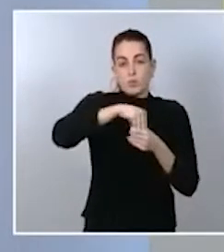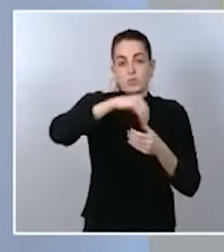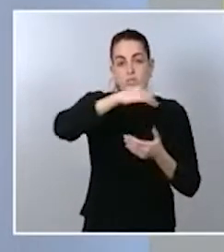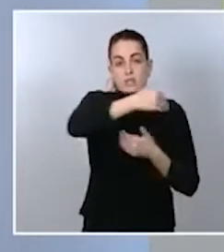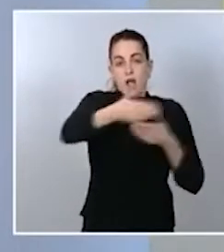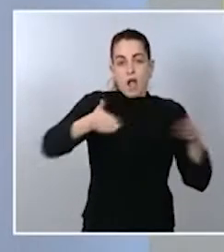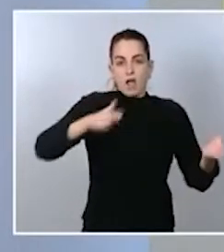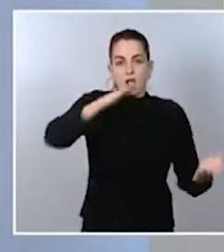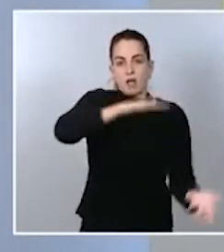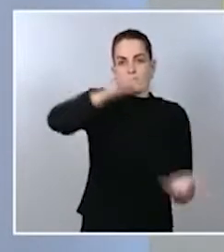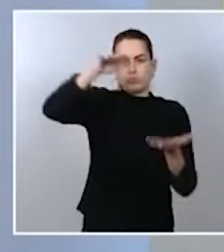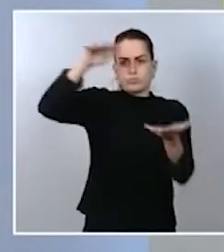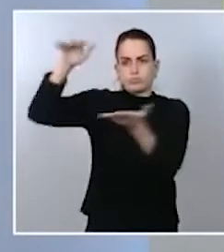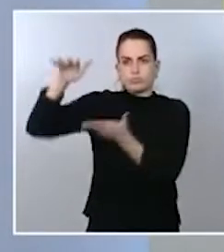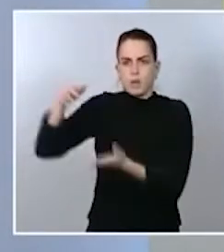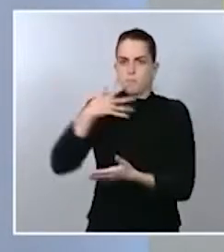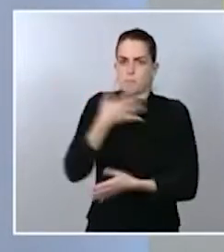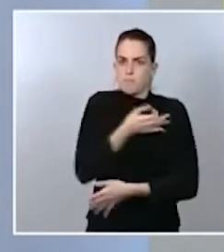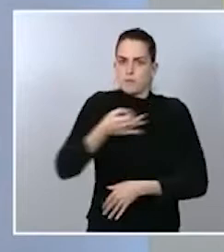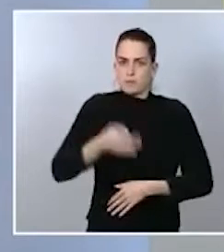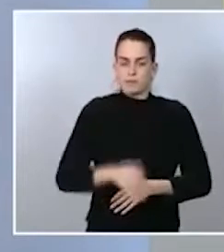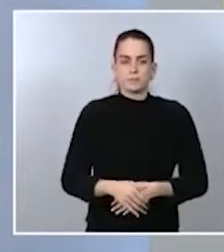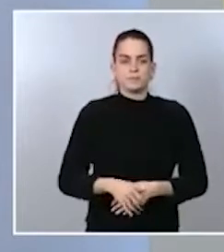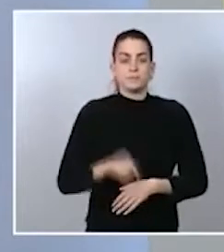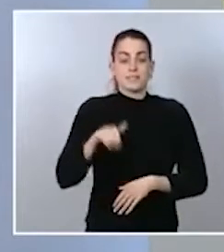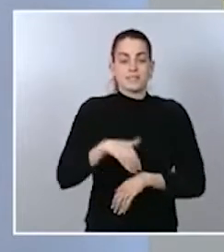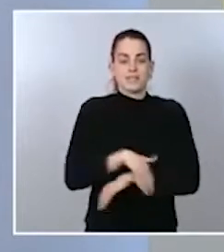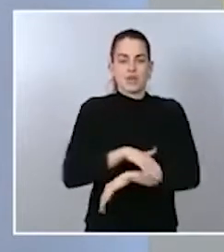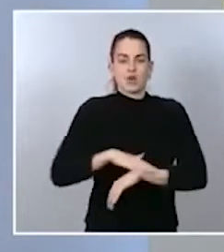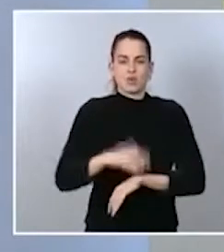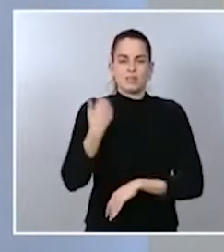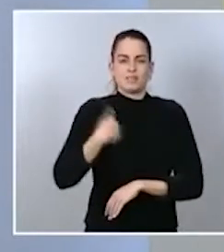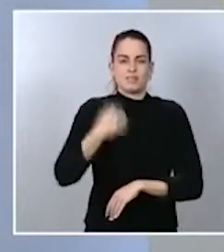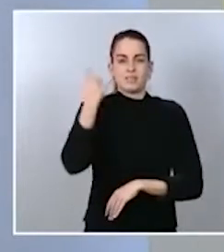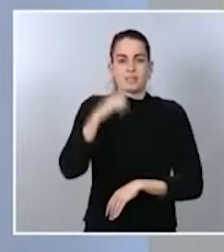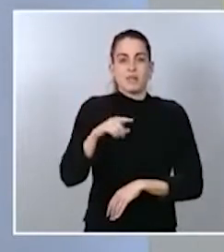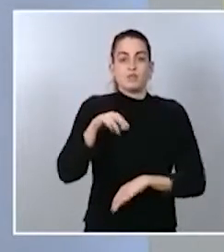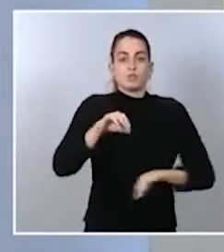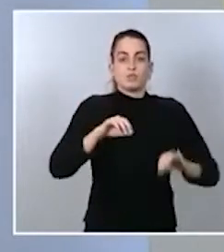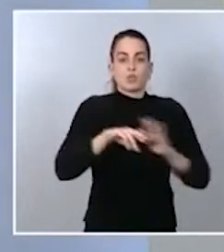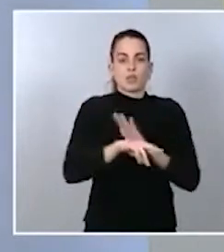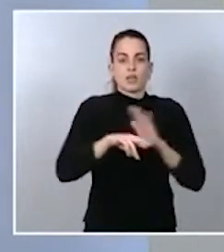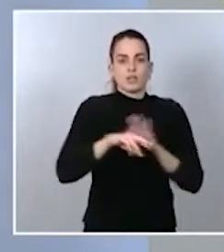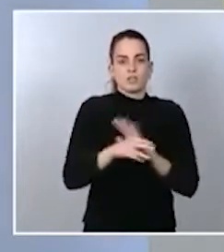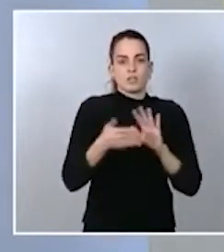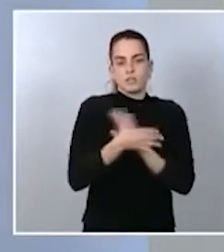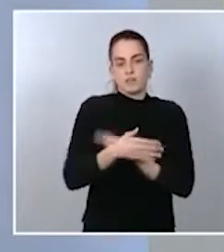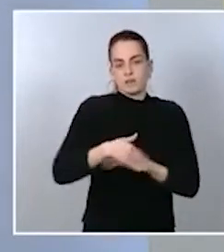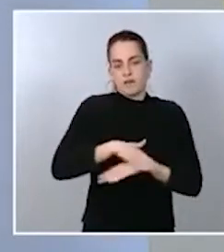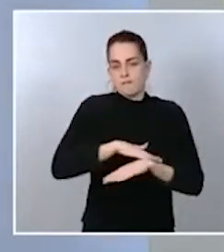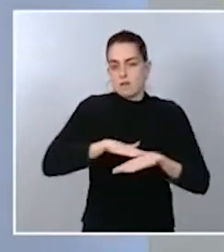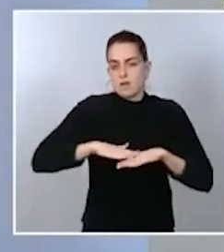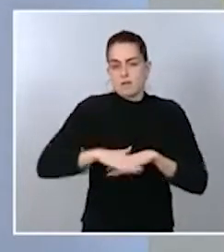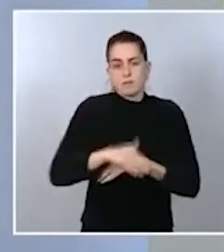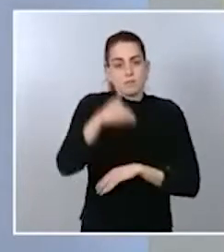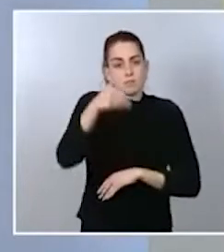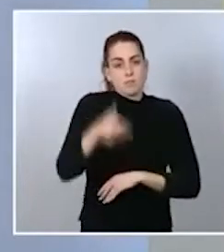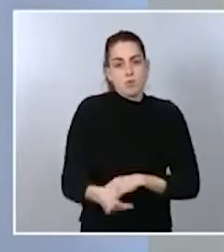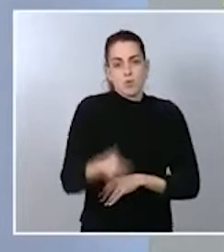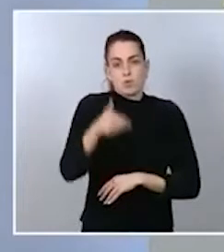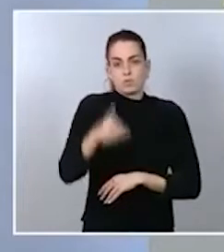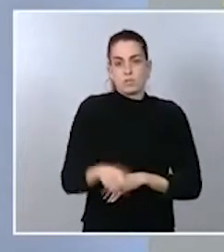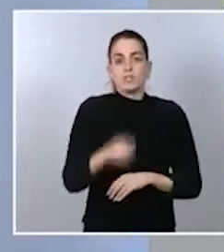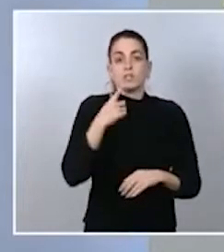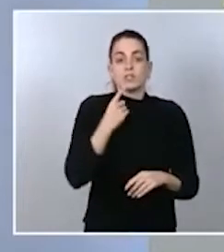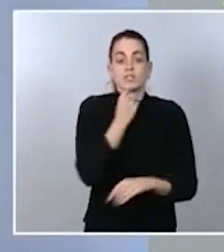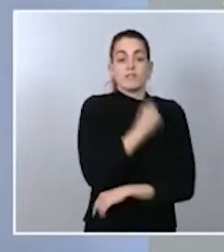eficaz. Para este gobierno como ustedes saben la gestión es fundamental es muy importante y en materia de vacunación el objetivo que